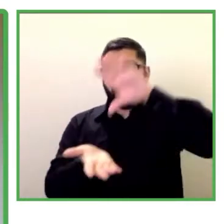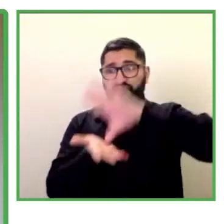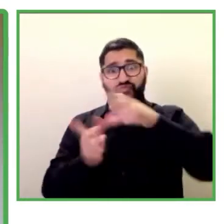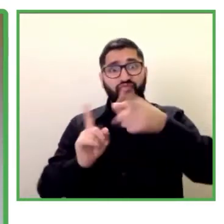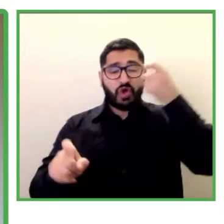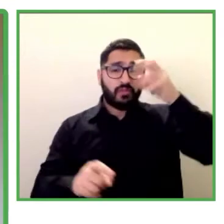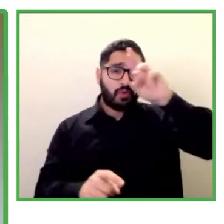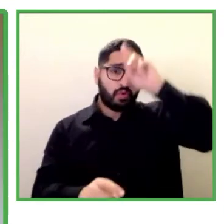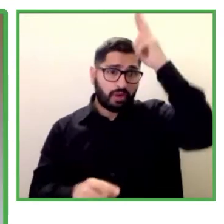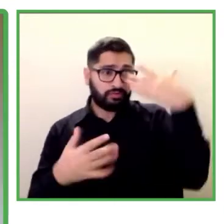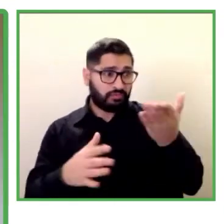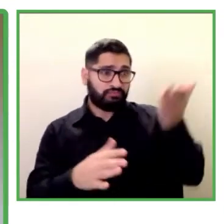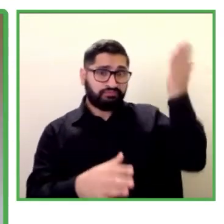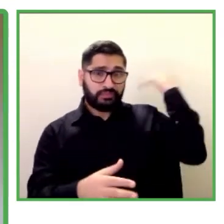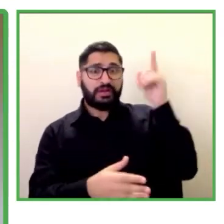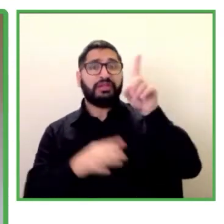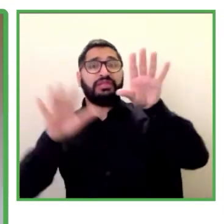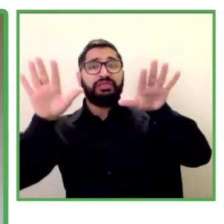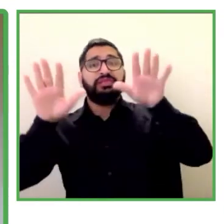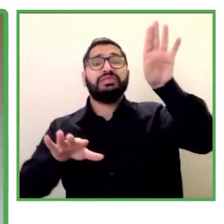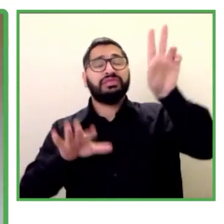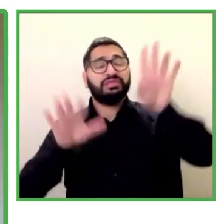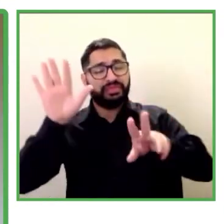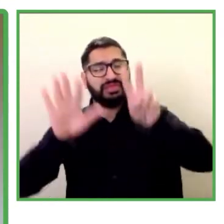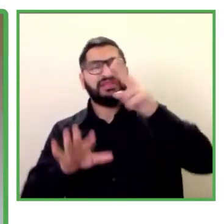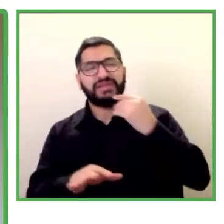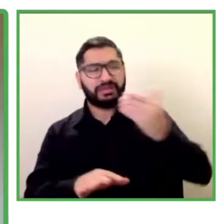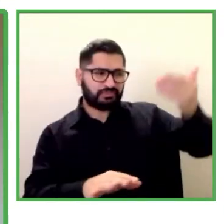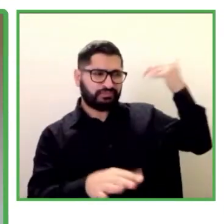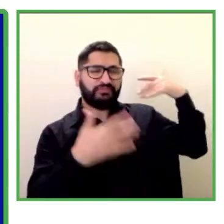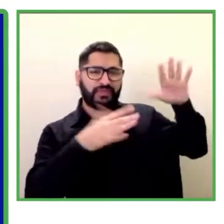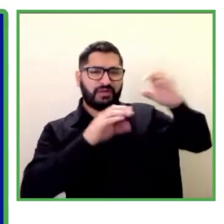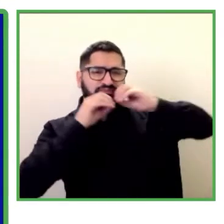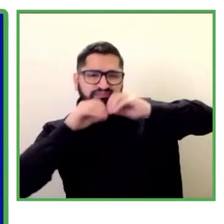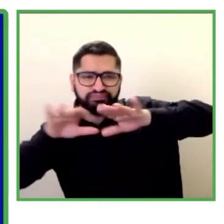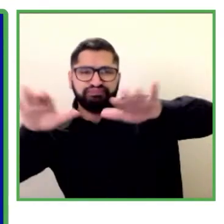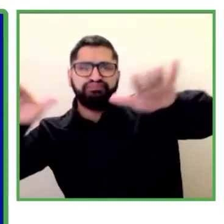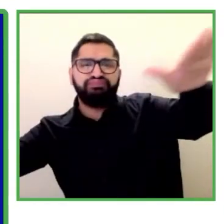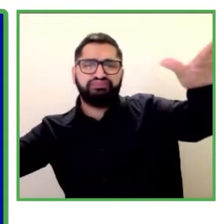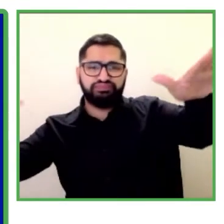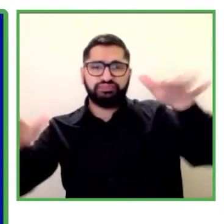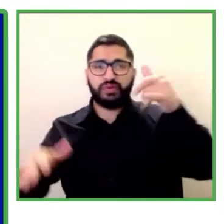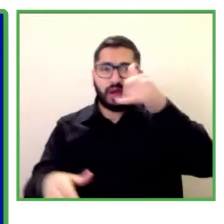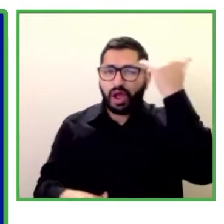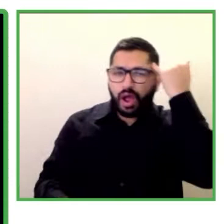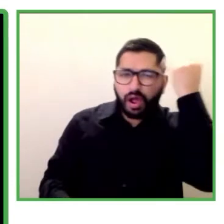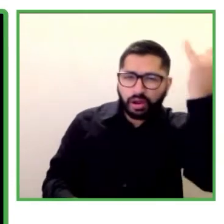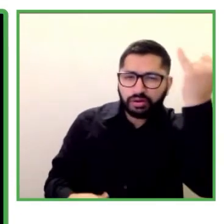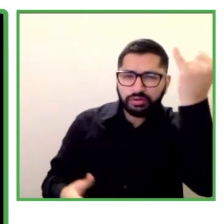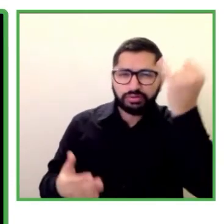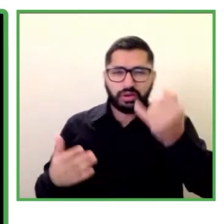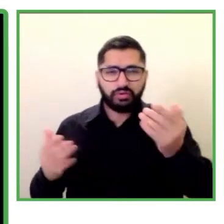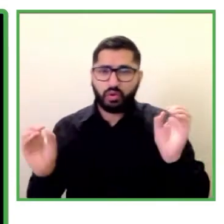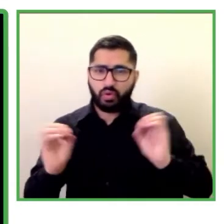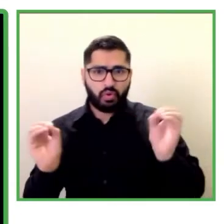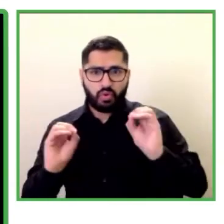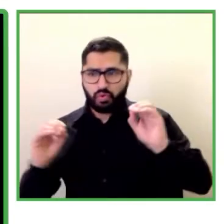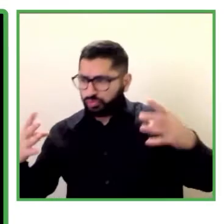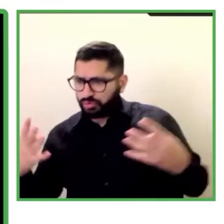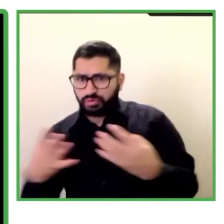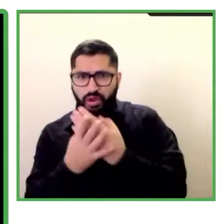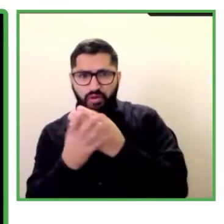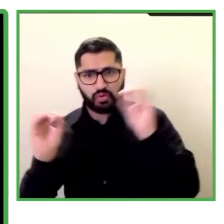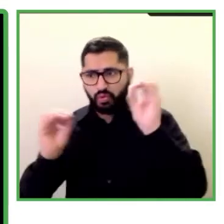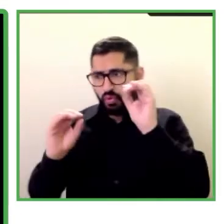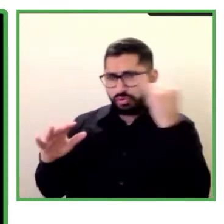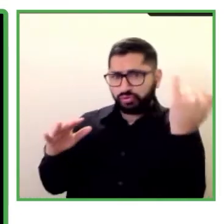algo incipiente era apenas una idea porque ni siquiera la red de empresas inclusivas estaba formalizada y creada. Y realmente nos honra y nos